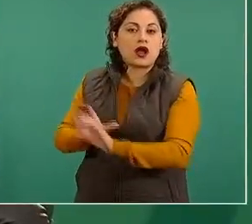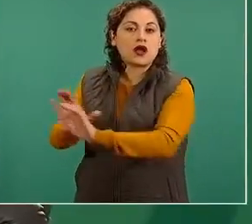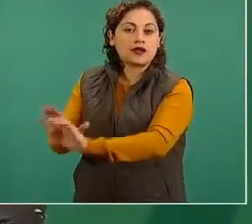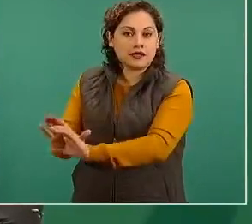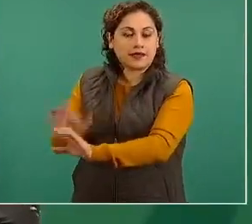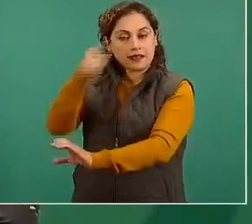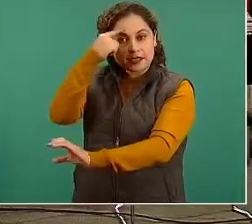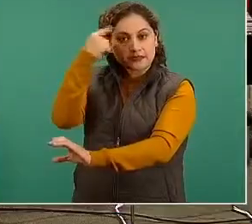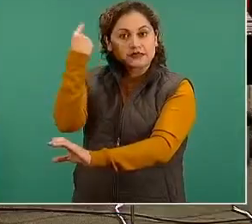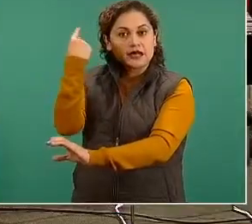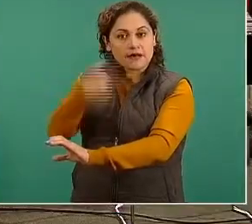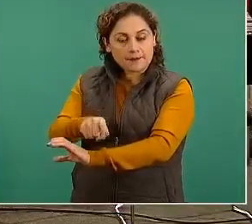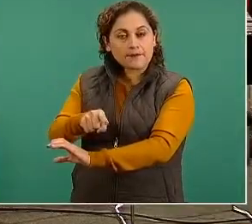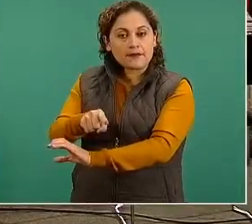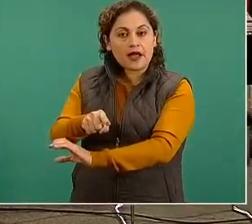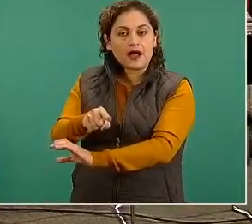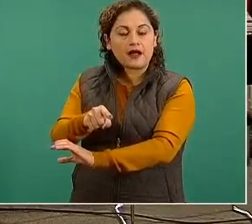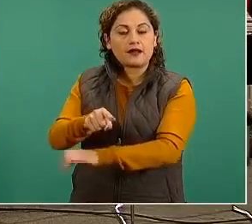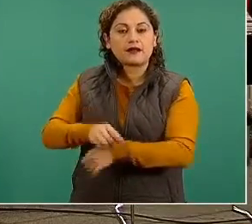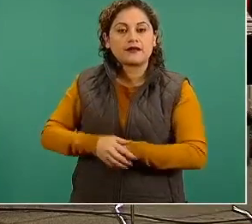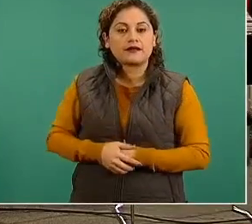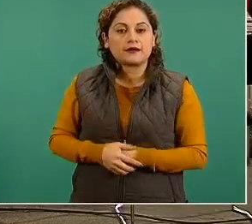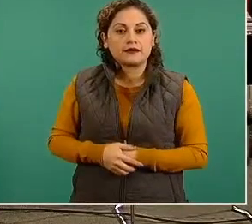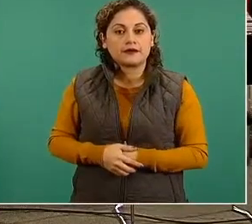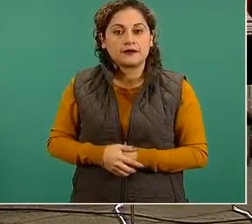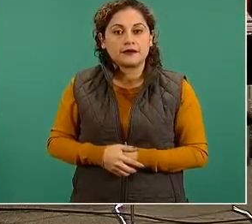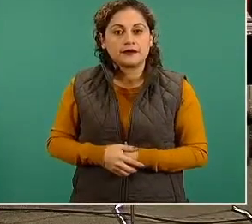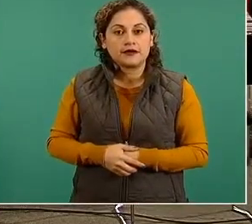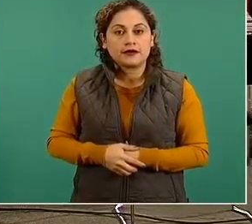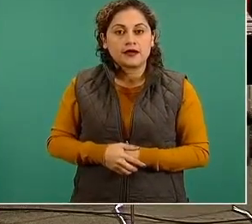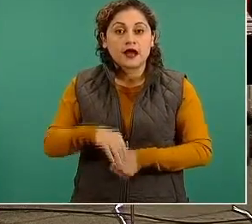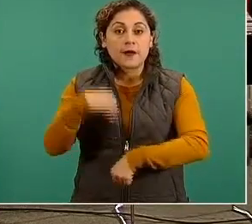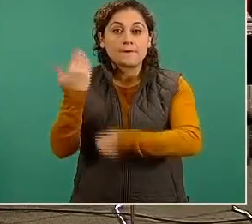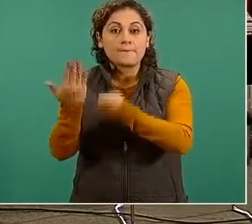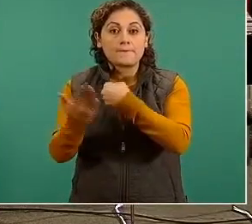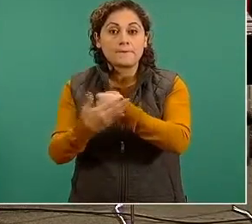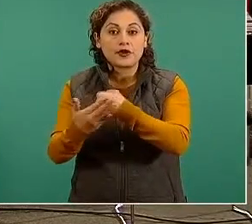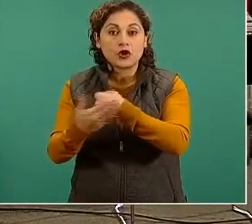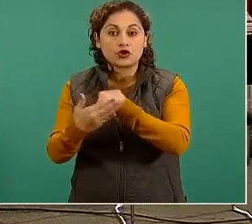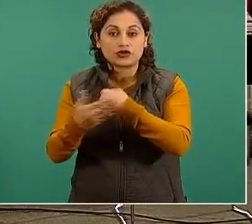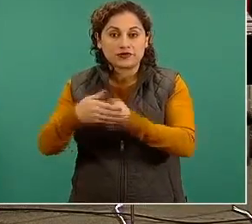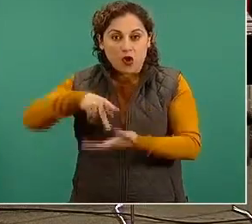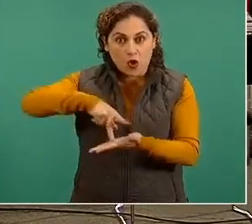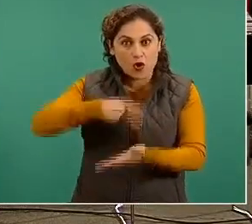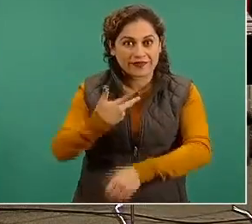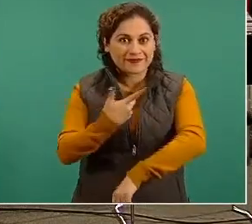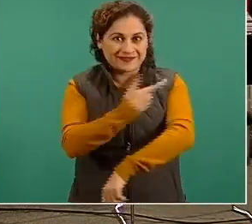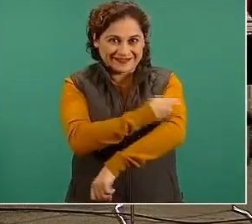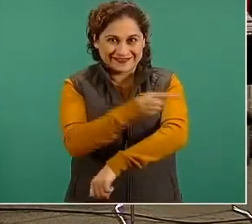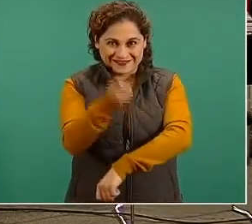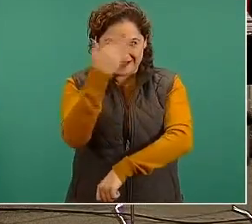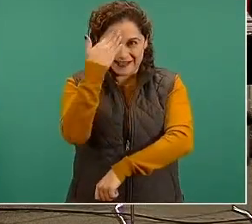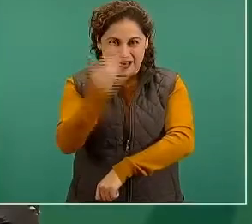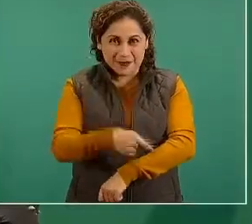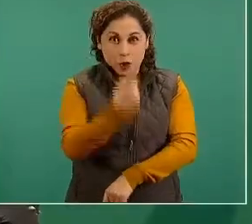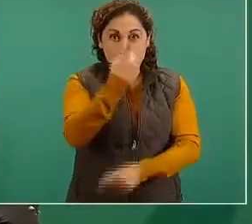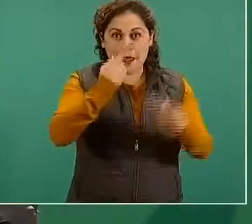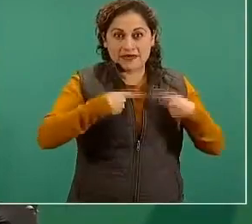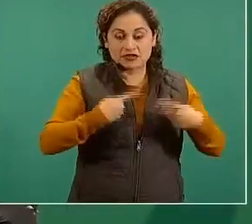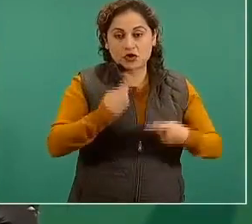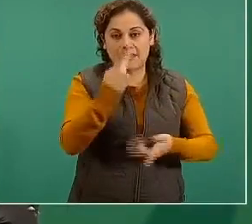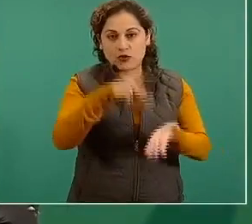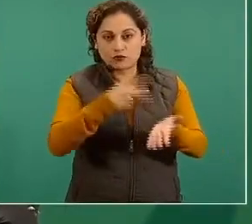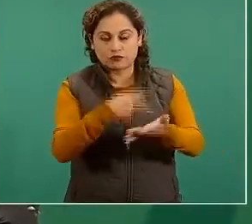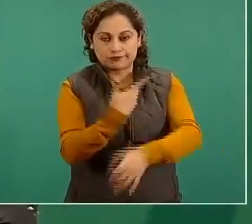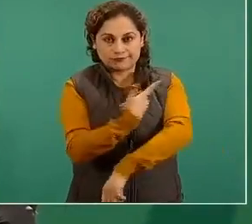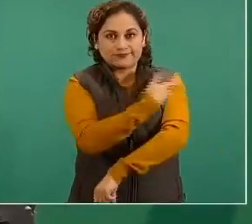completando los las segundas dosis para tener esquemas completos a tiempo para que sean en